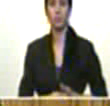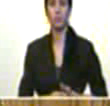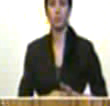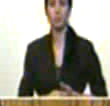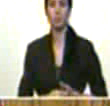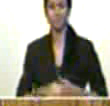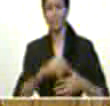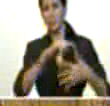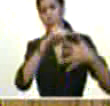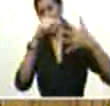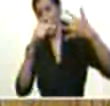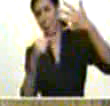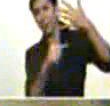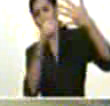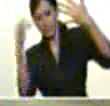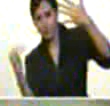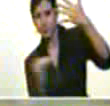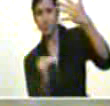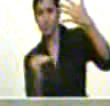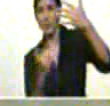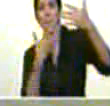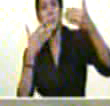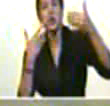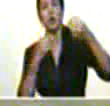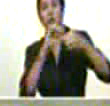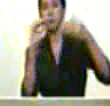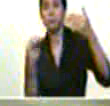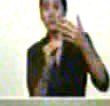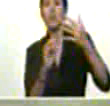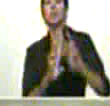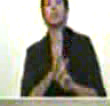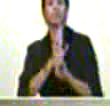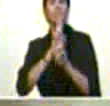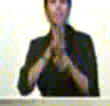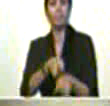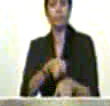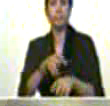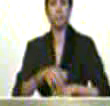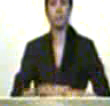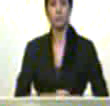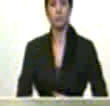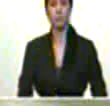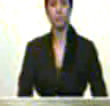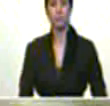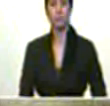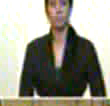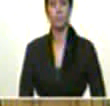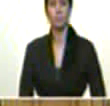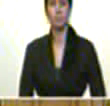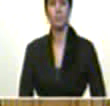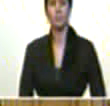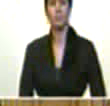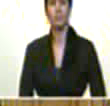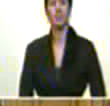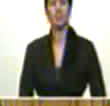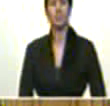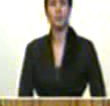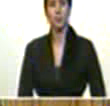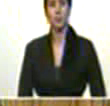central y más importante de la respuesta que tenemos que dar